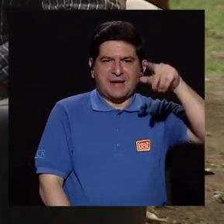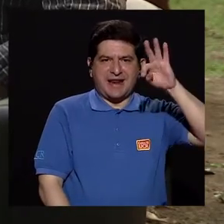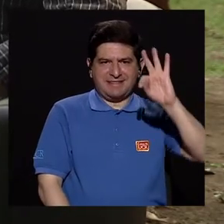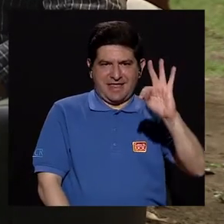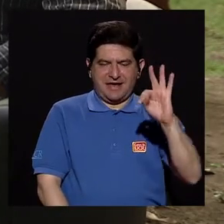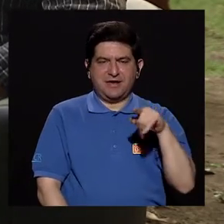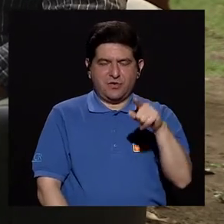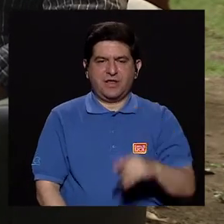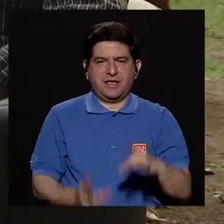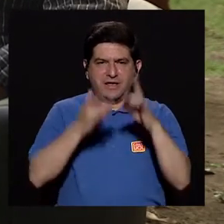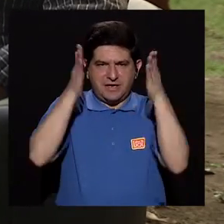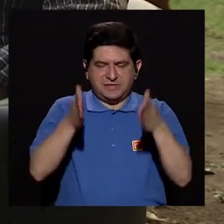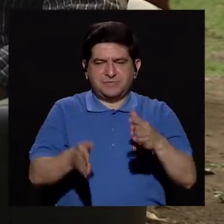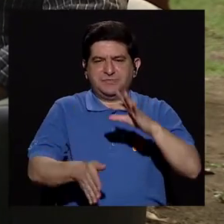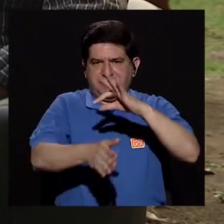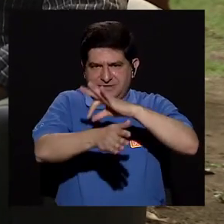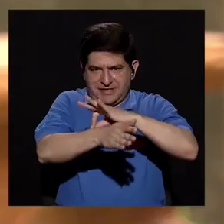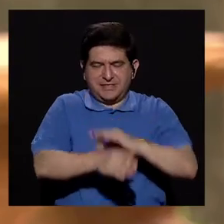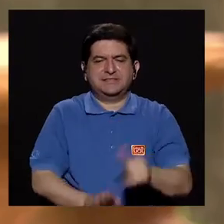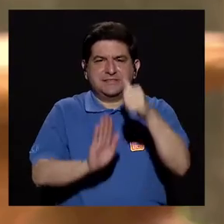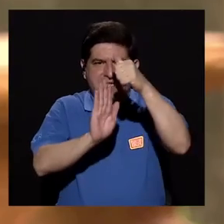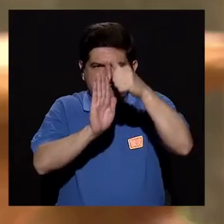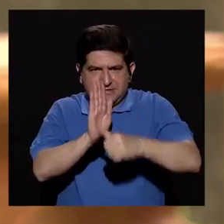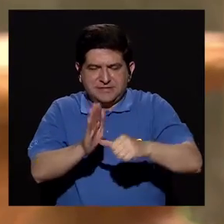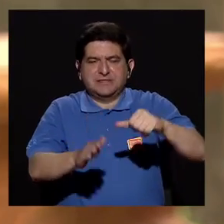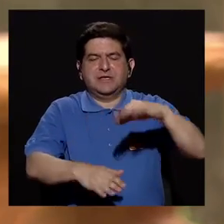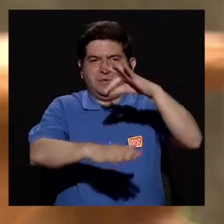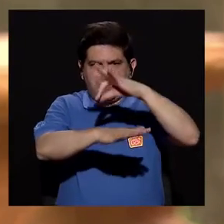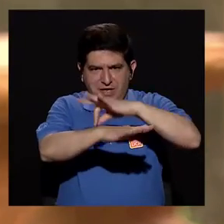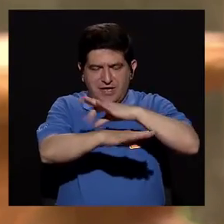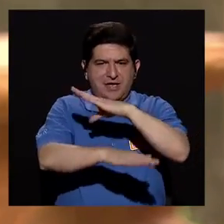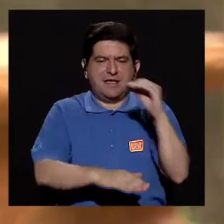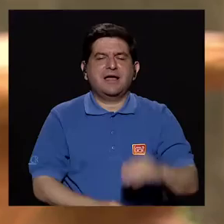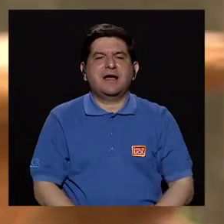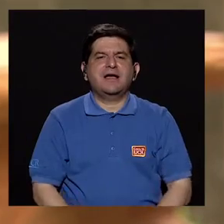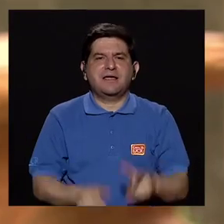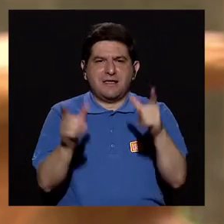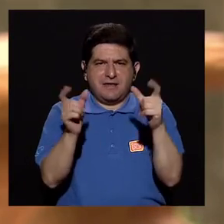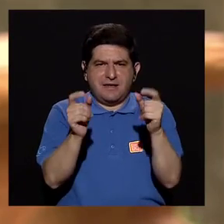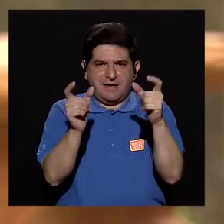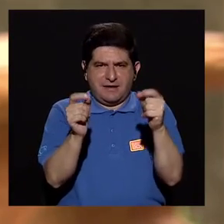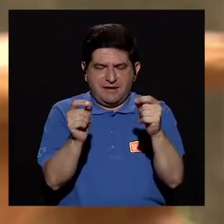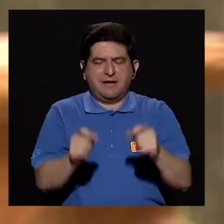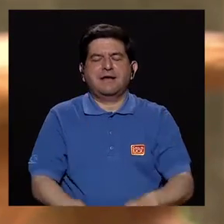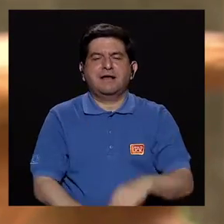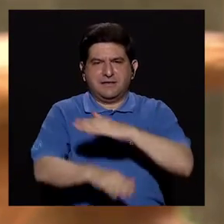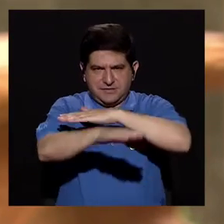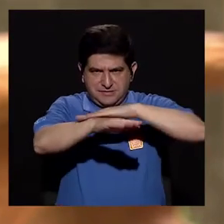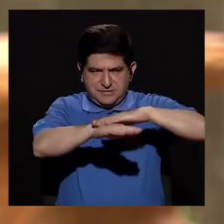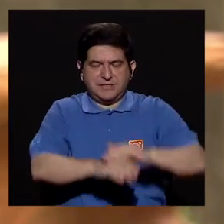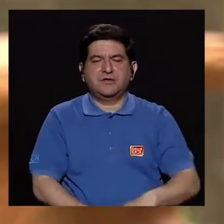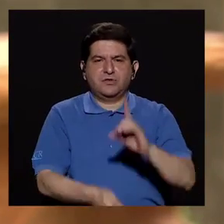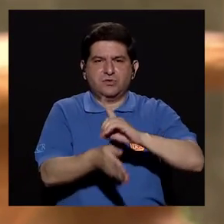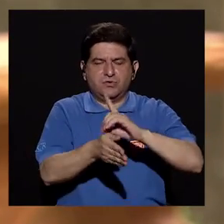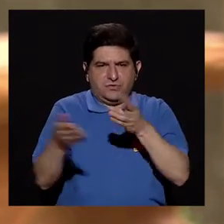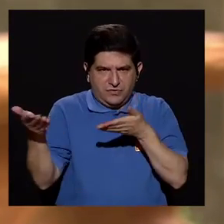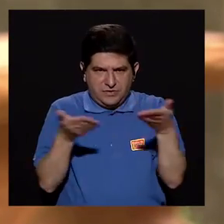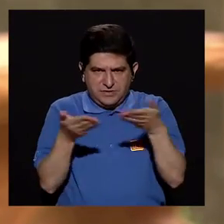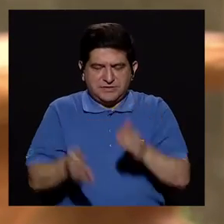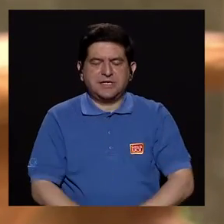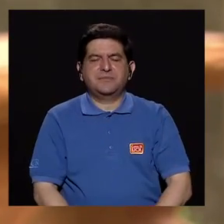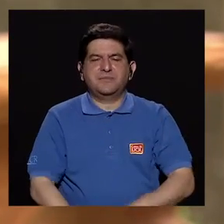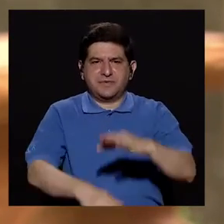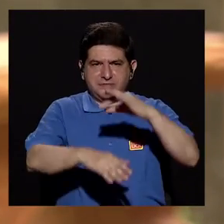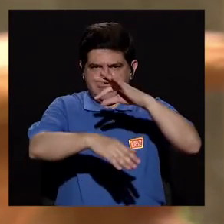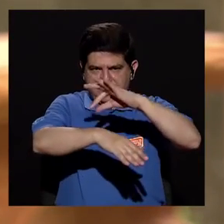Taylor. Ella es dermatóloga especialista en cirugía dermatológica y oncología cutánea. Además, es médico del servicio